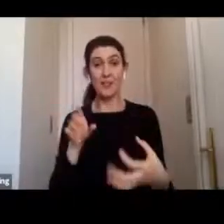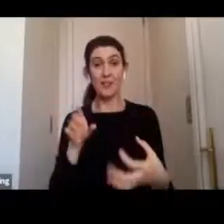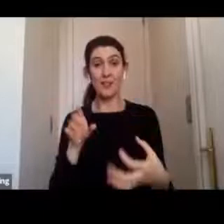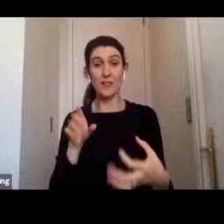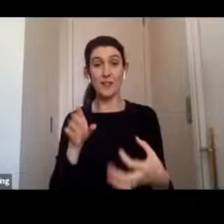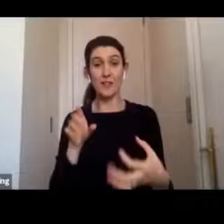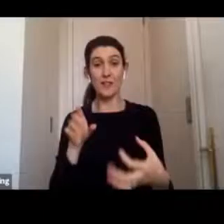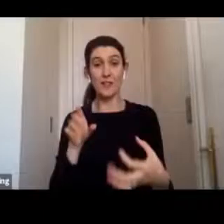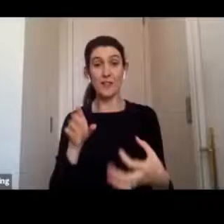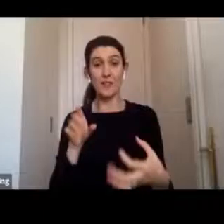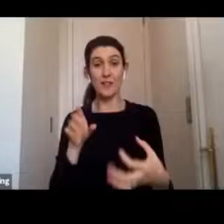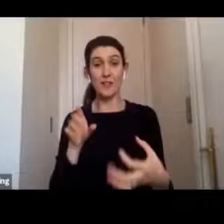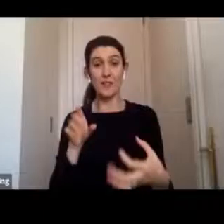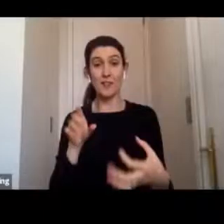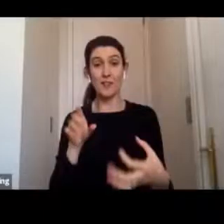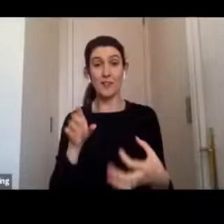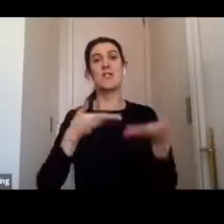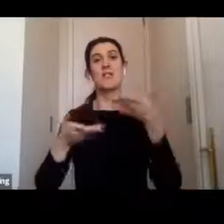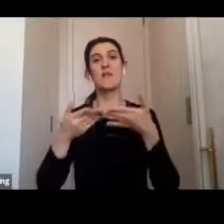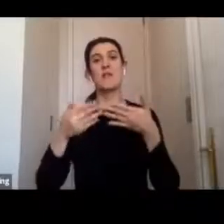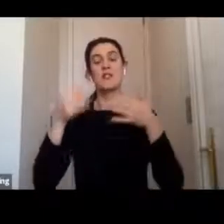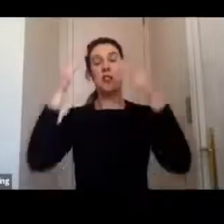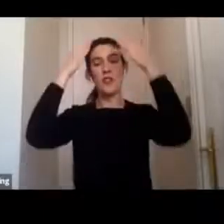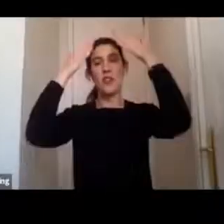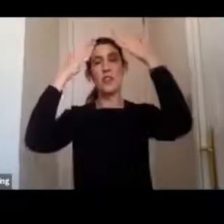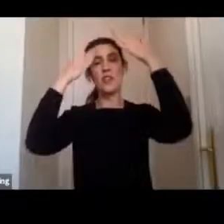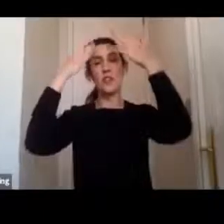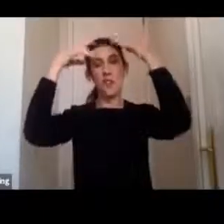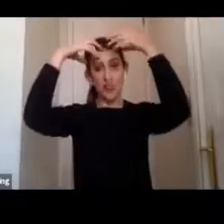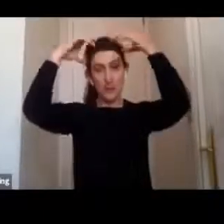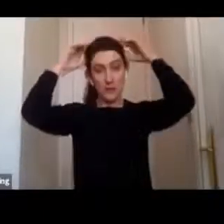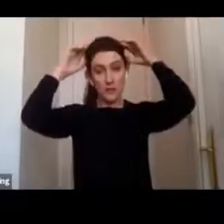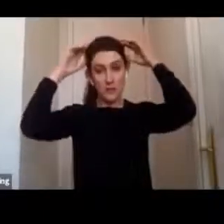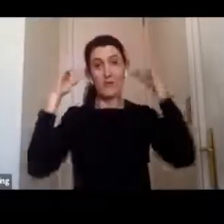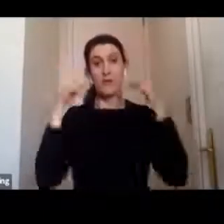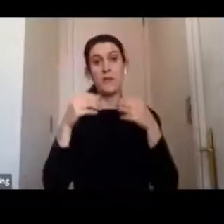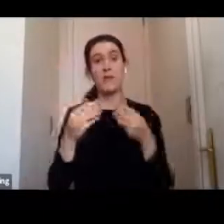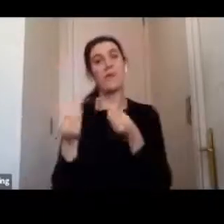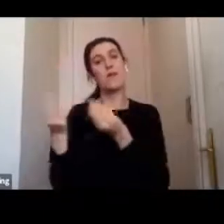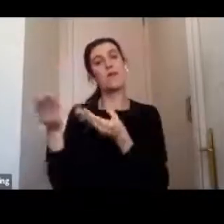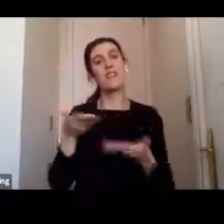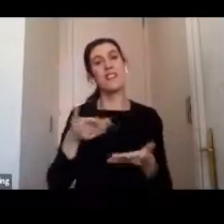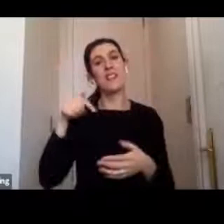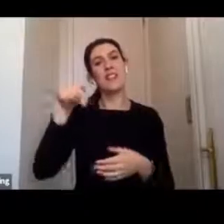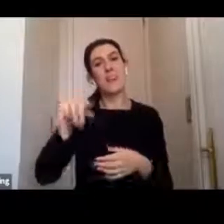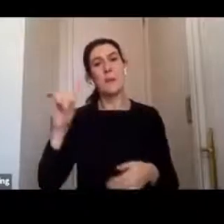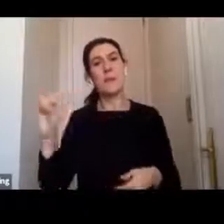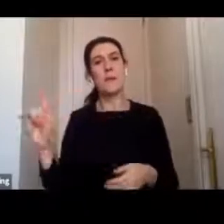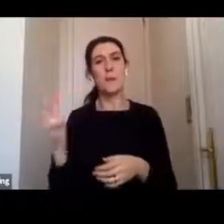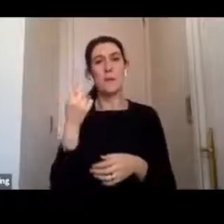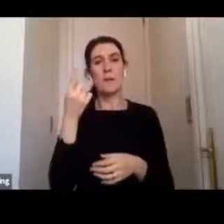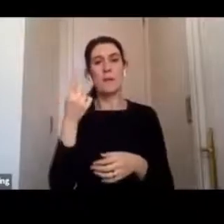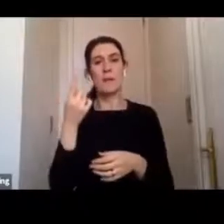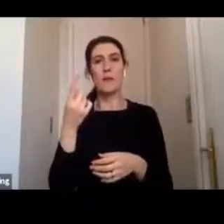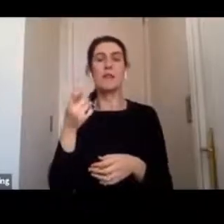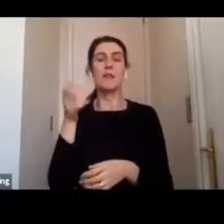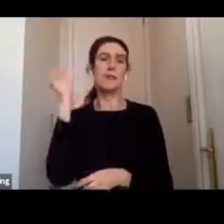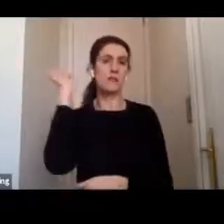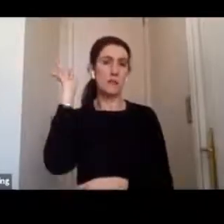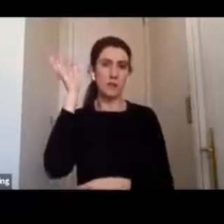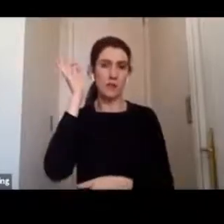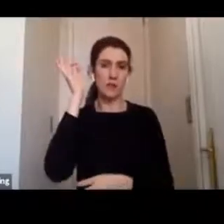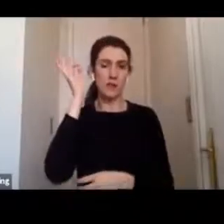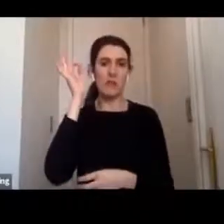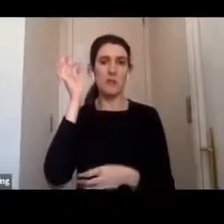nombre del Servicio de Neuropsicología les damos la bienvenida a este primer webinar, que es una de las series de